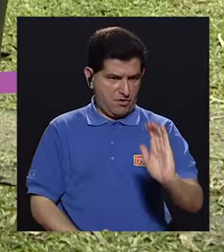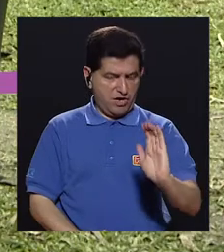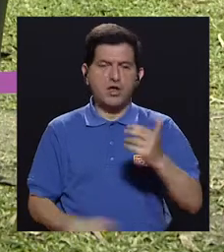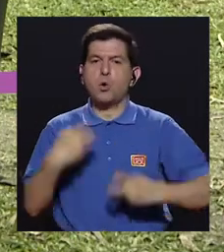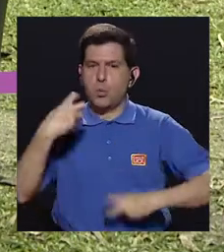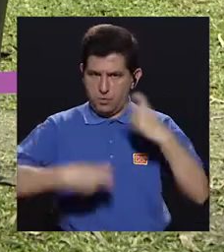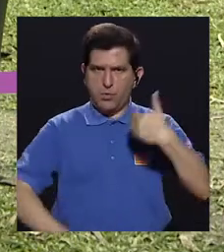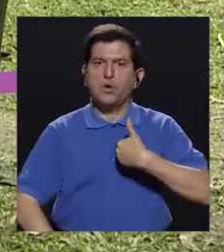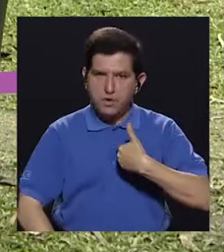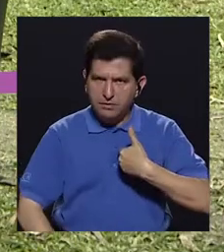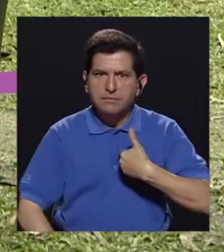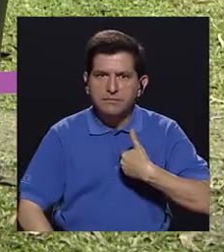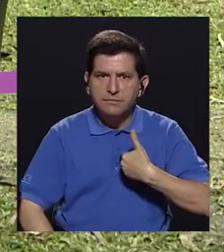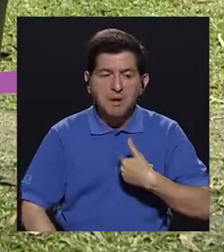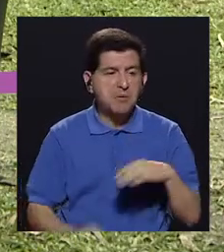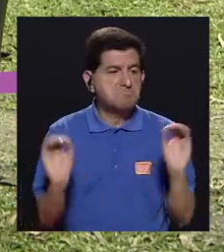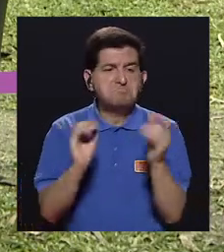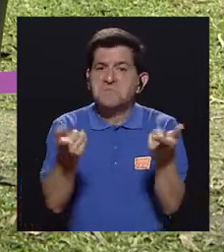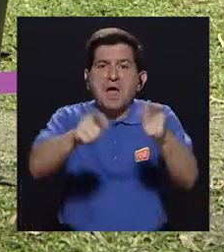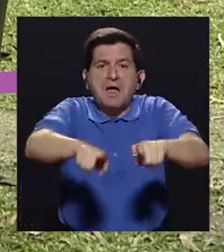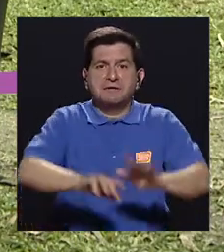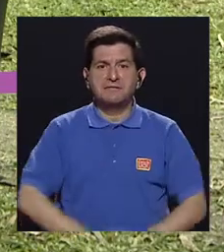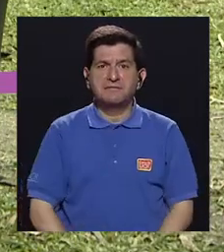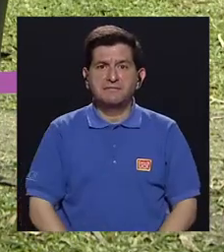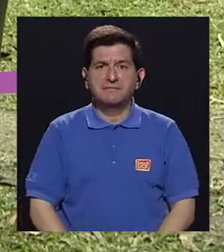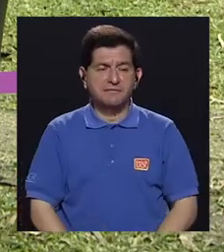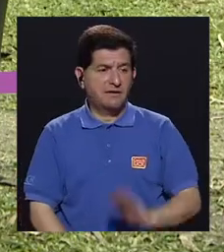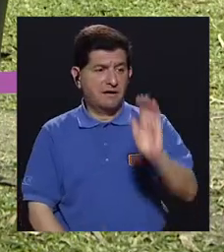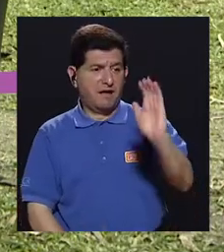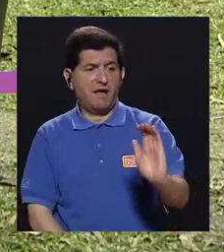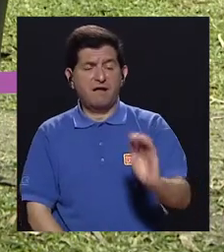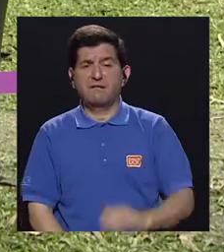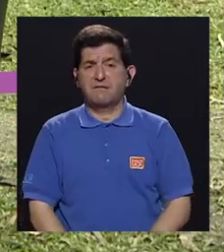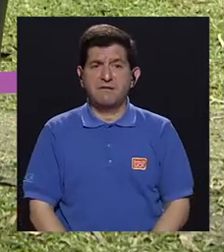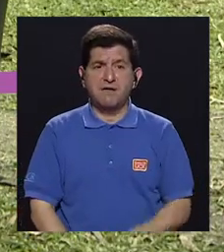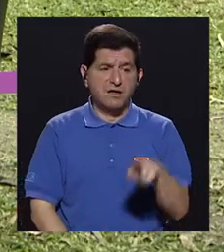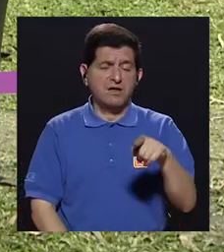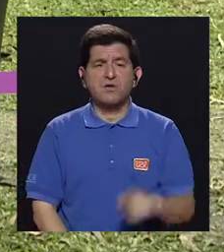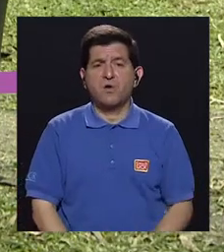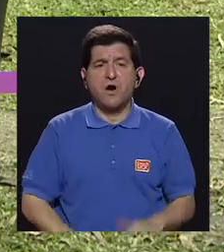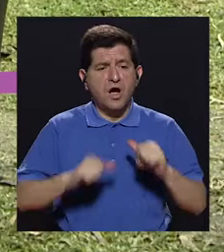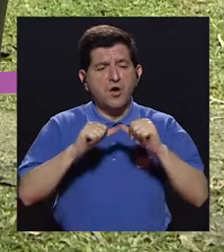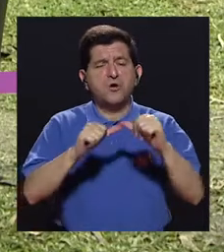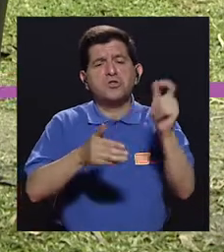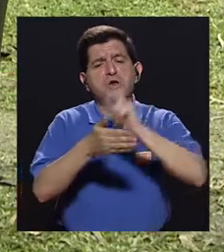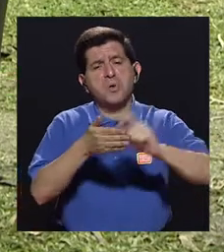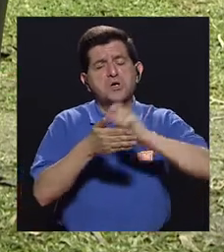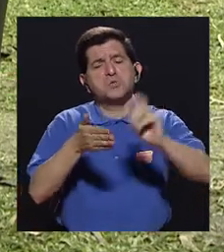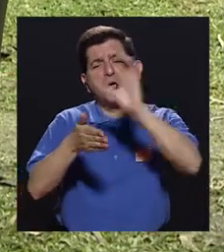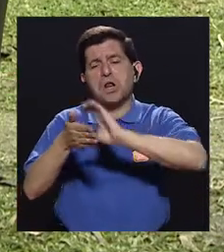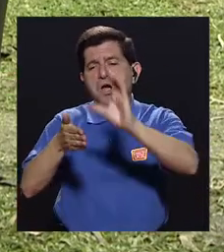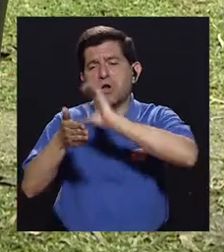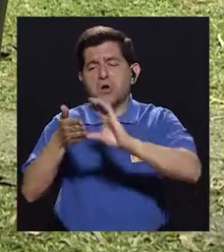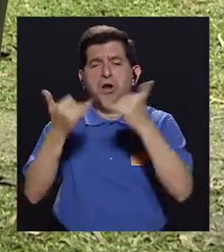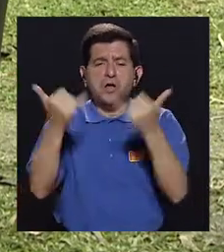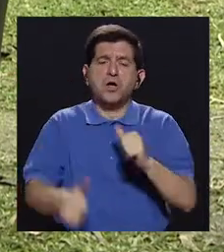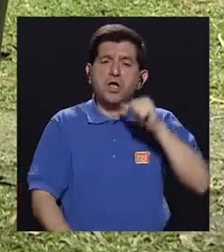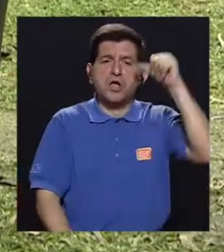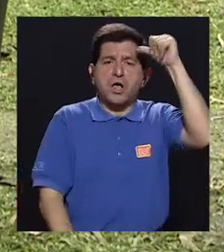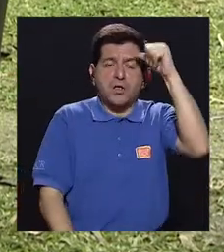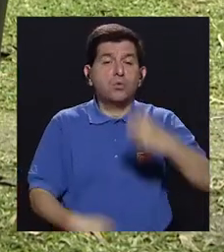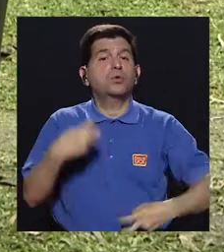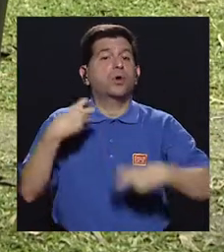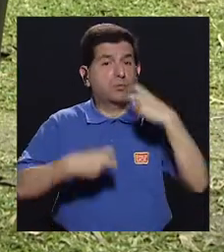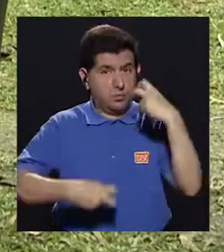el niño tiene un problema, no pasa nada. O sea, ese niño logra pasar el escenario escolar, el colegial y ser un